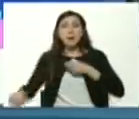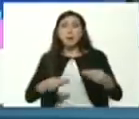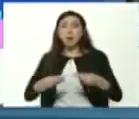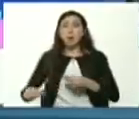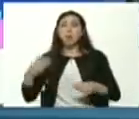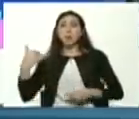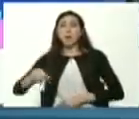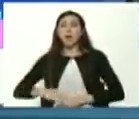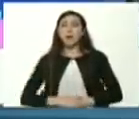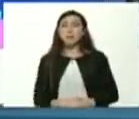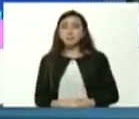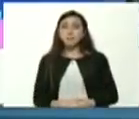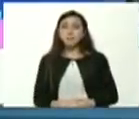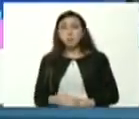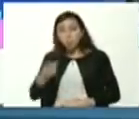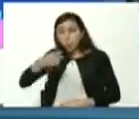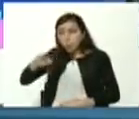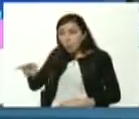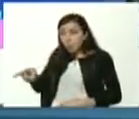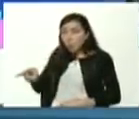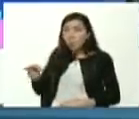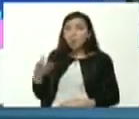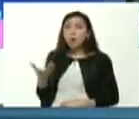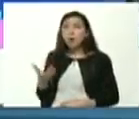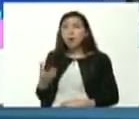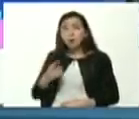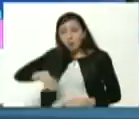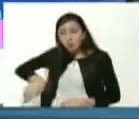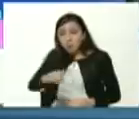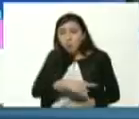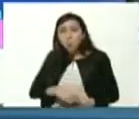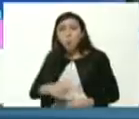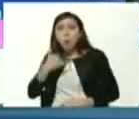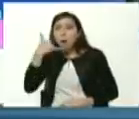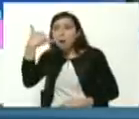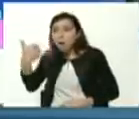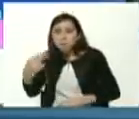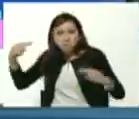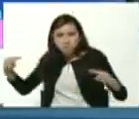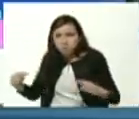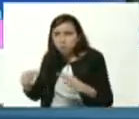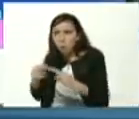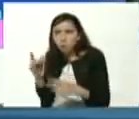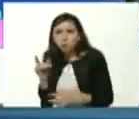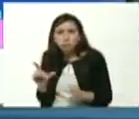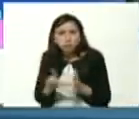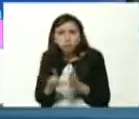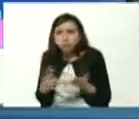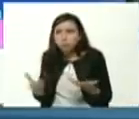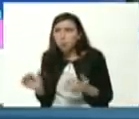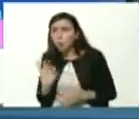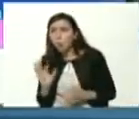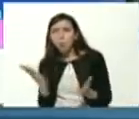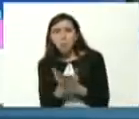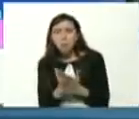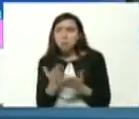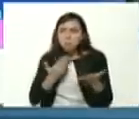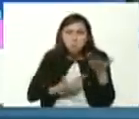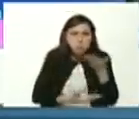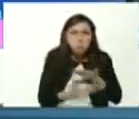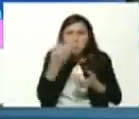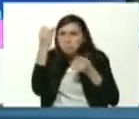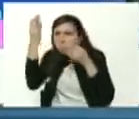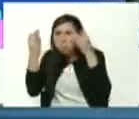tutoría ustedes se llaman se ven en el liceo se ven en la escuela intercambian